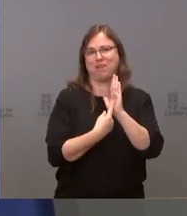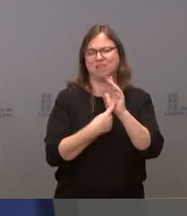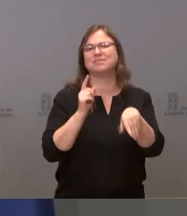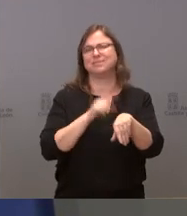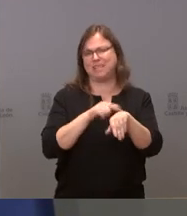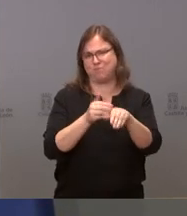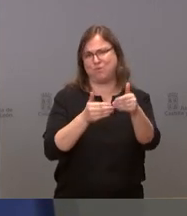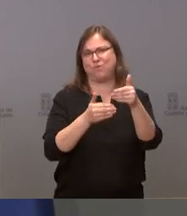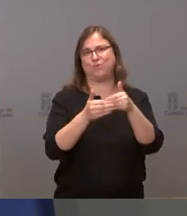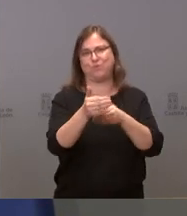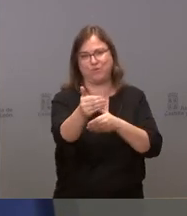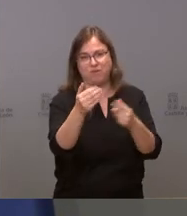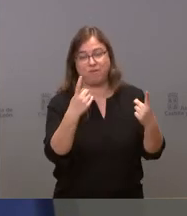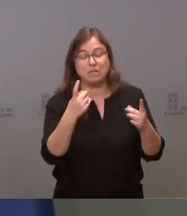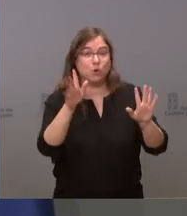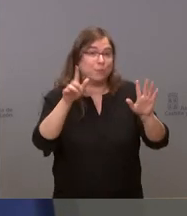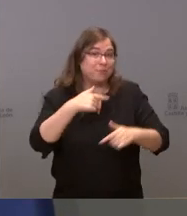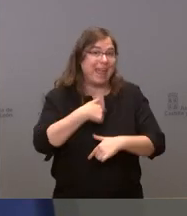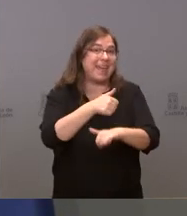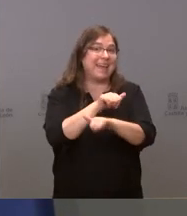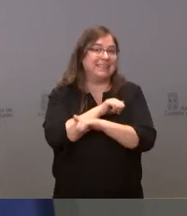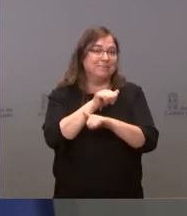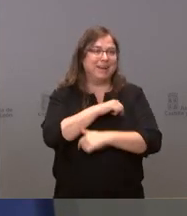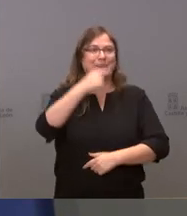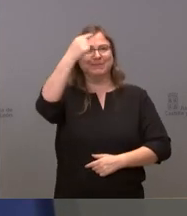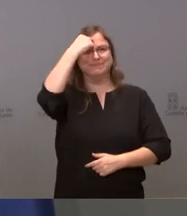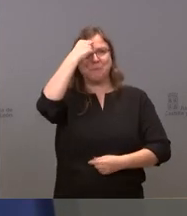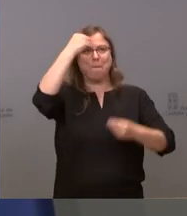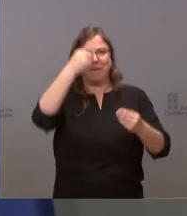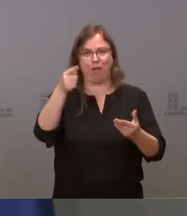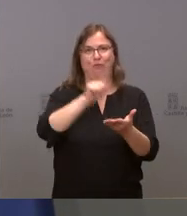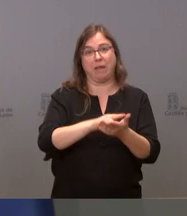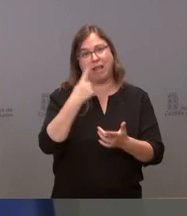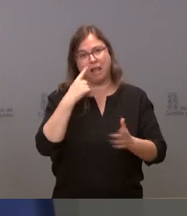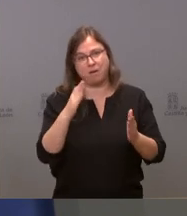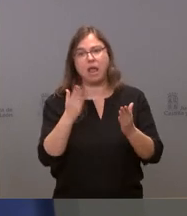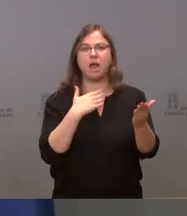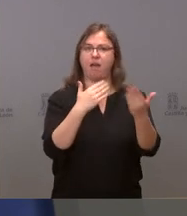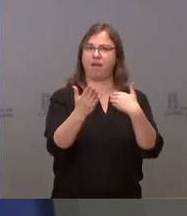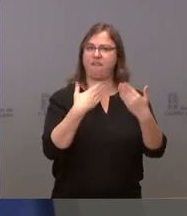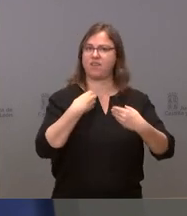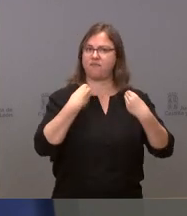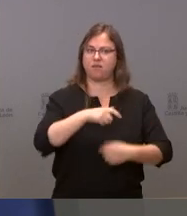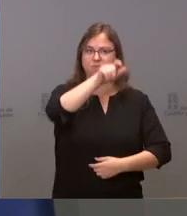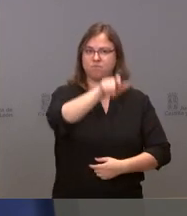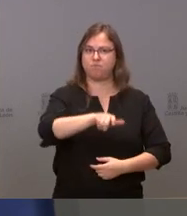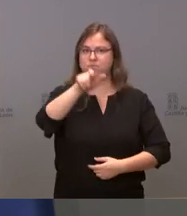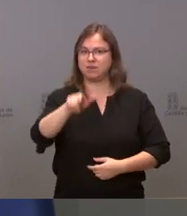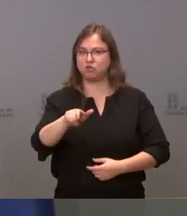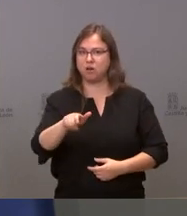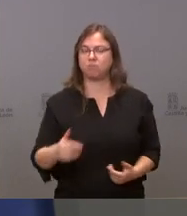yo espero que se recupere la cordura, que se hable con quien tiene un